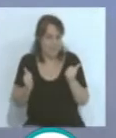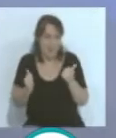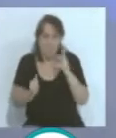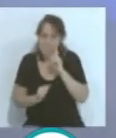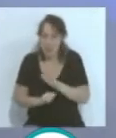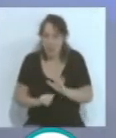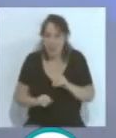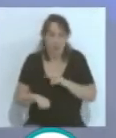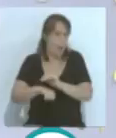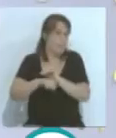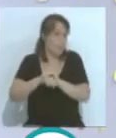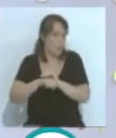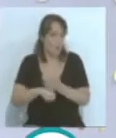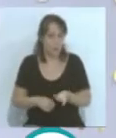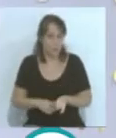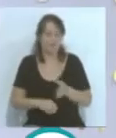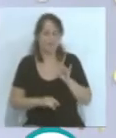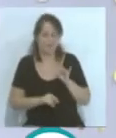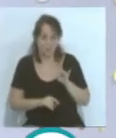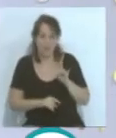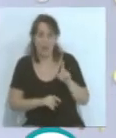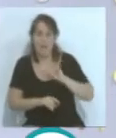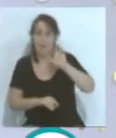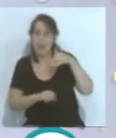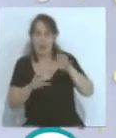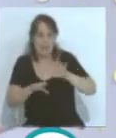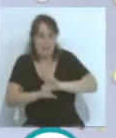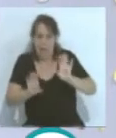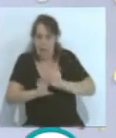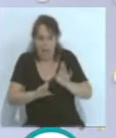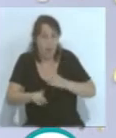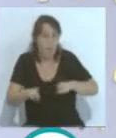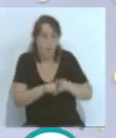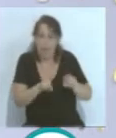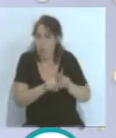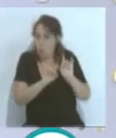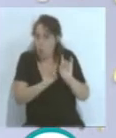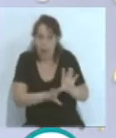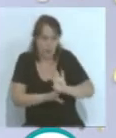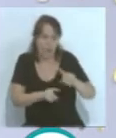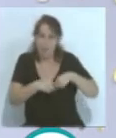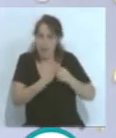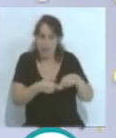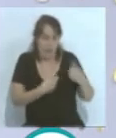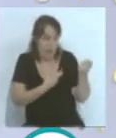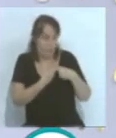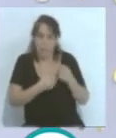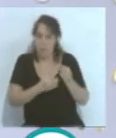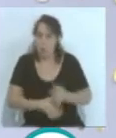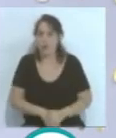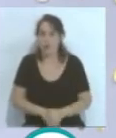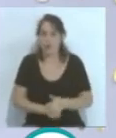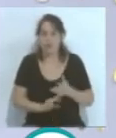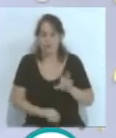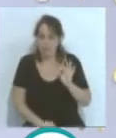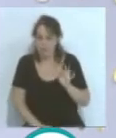que si fuese un colega. Sí, sí, ya si te lo encuentras fuera de Cádiz ya es tu hermano, eso ya entra en familia directamente. Pero sí, es